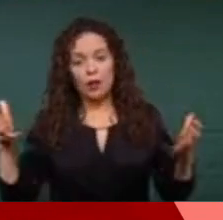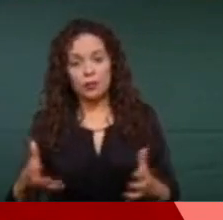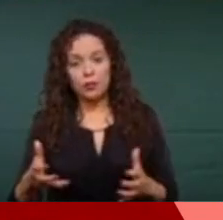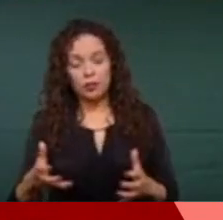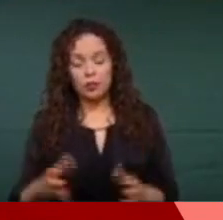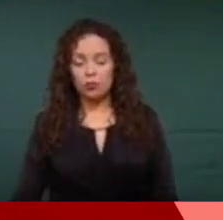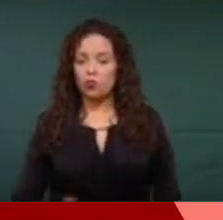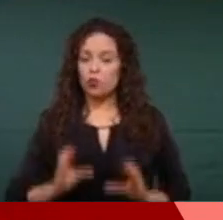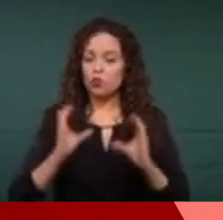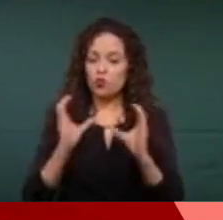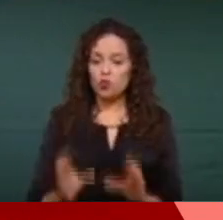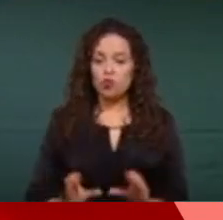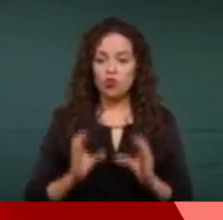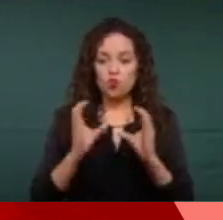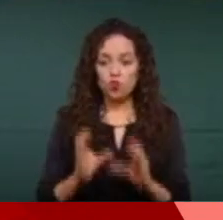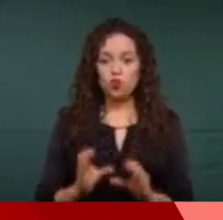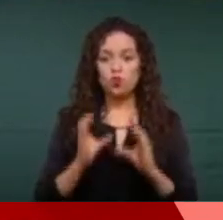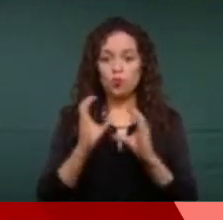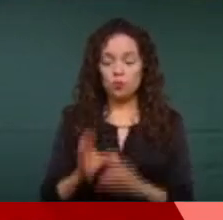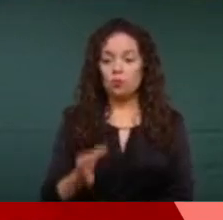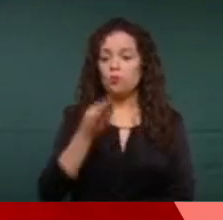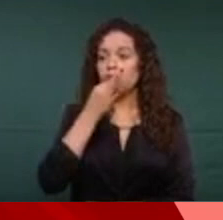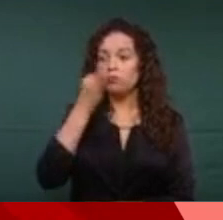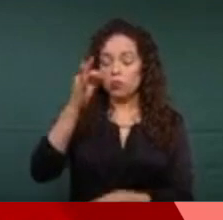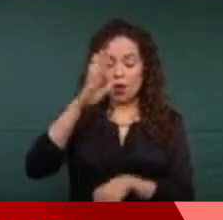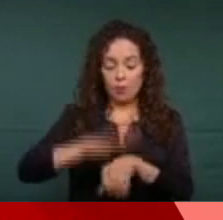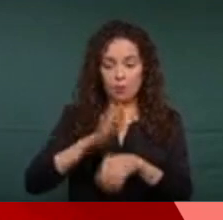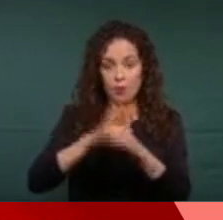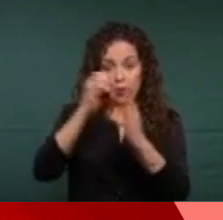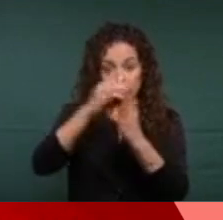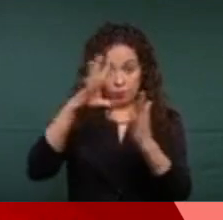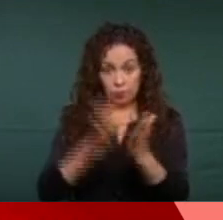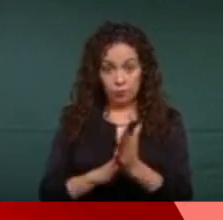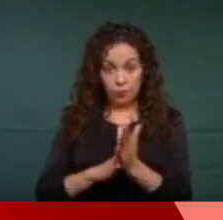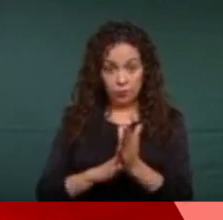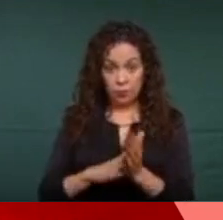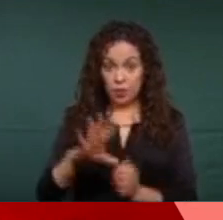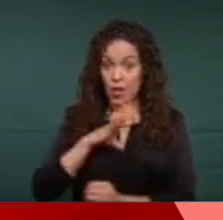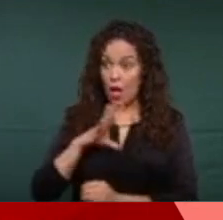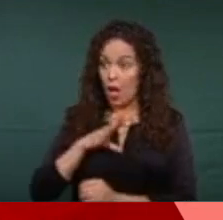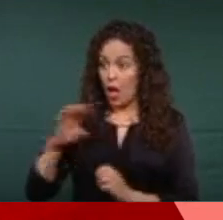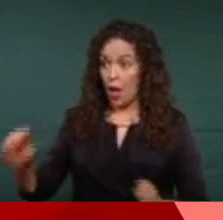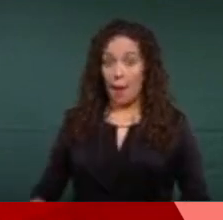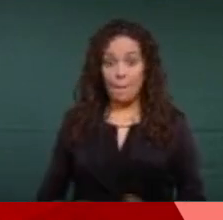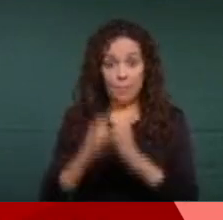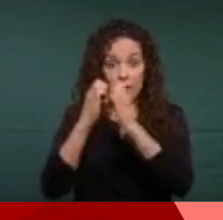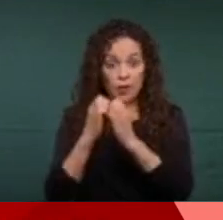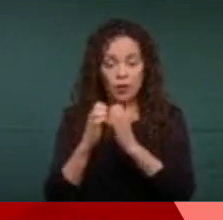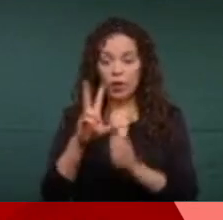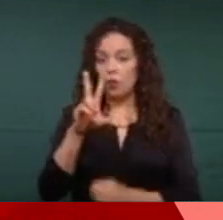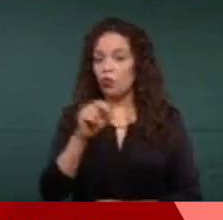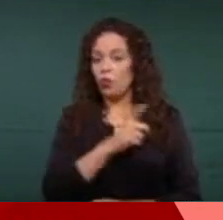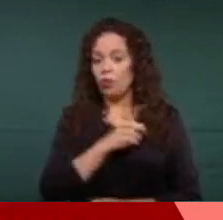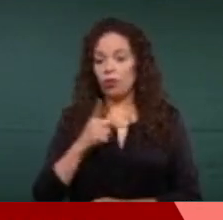declaraciones de emergencia no den motivo a corrupción,